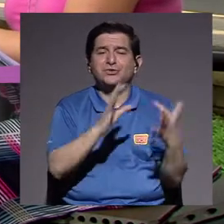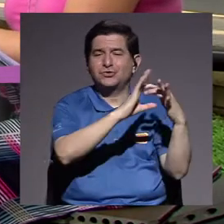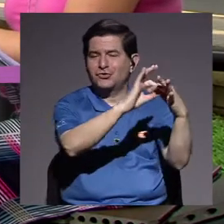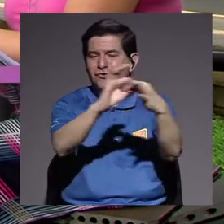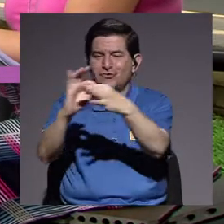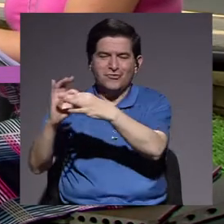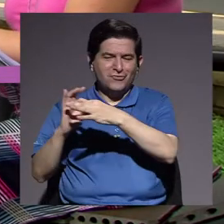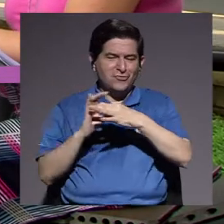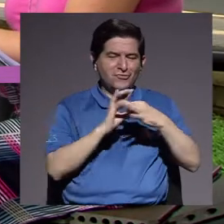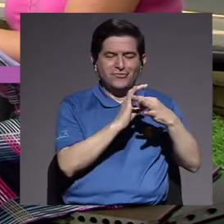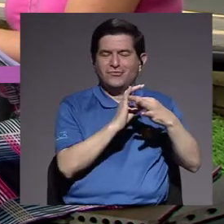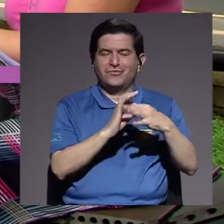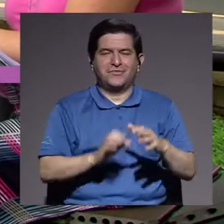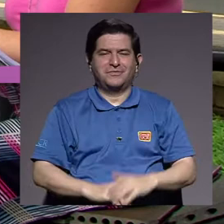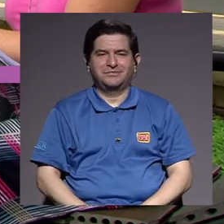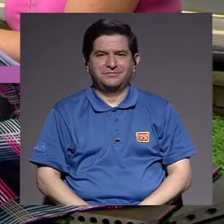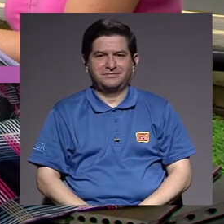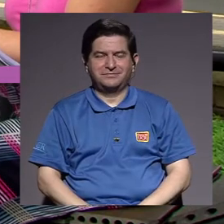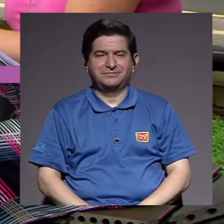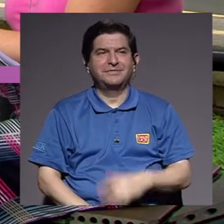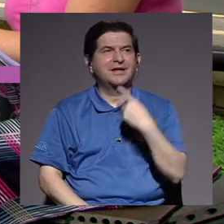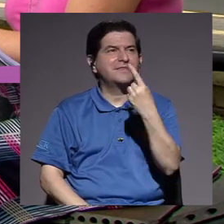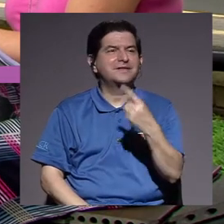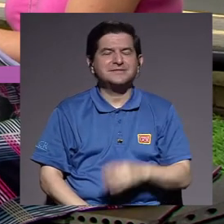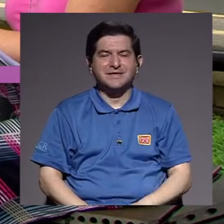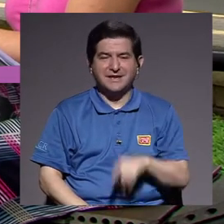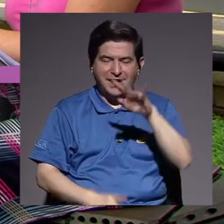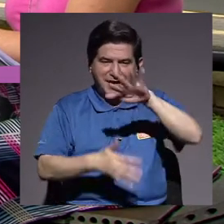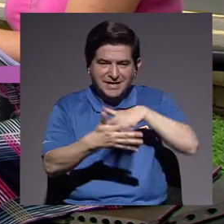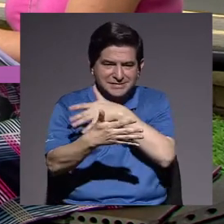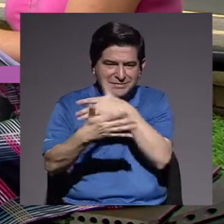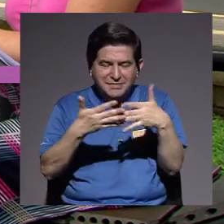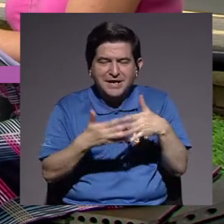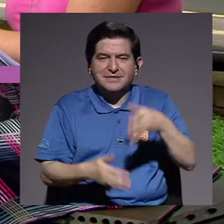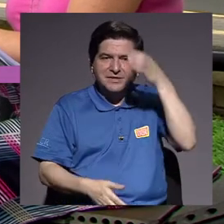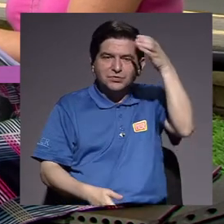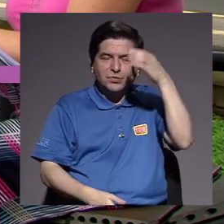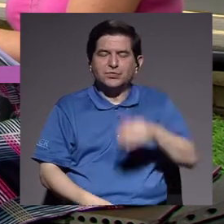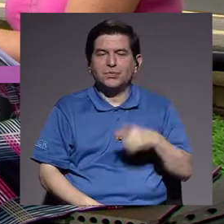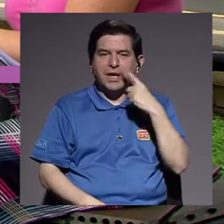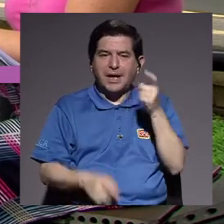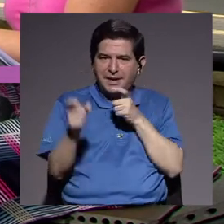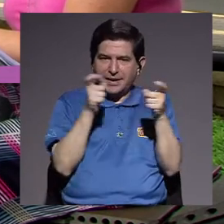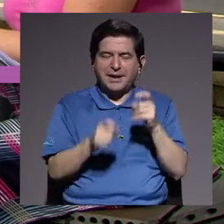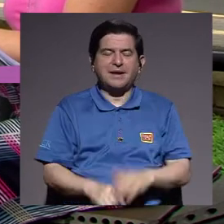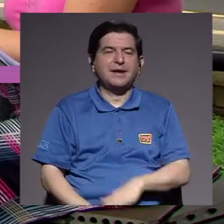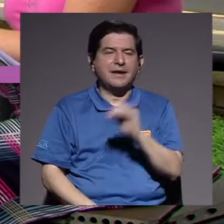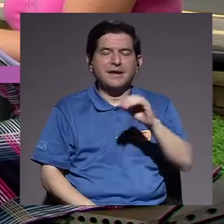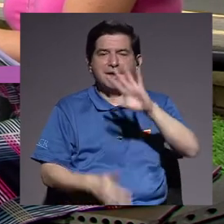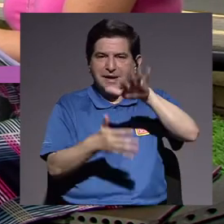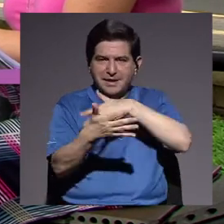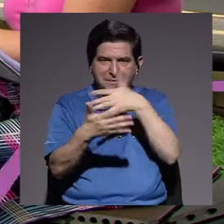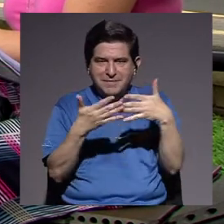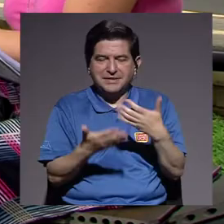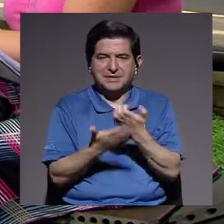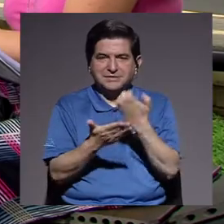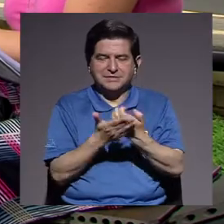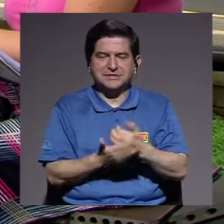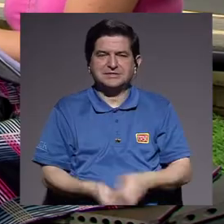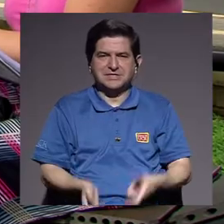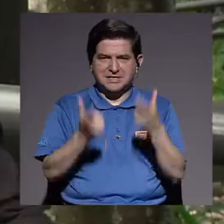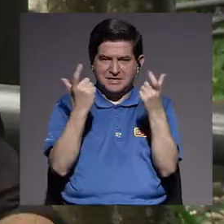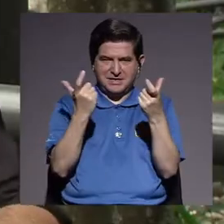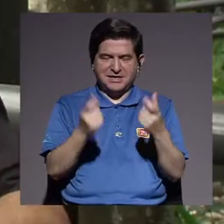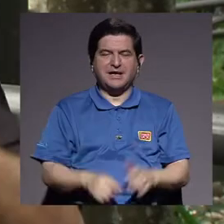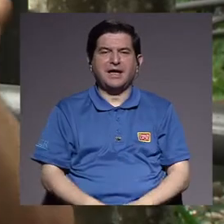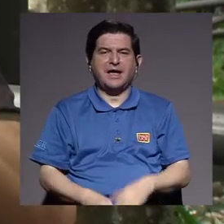relacionado, cruzado, por una matriz cultural patriarcal y por una matriz económica capitalista que tiene que ver con la producción